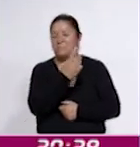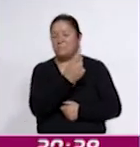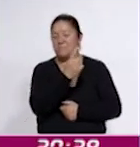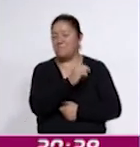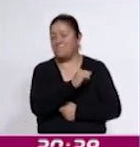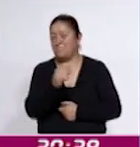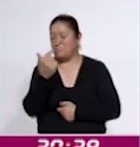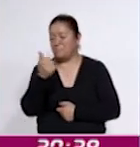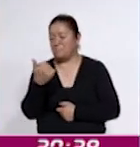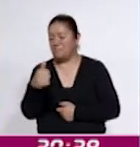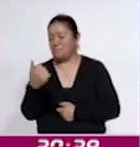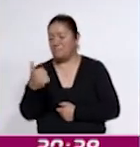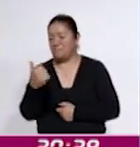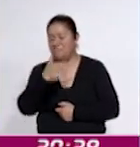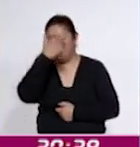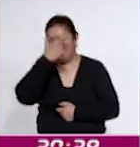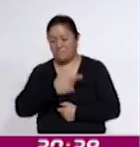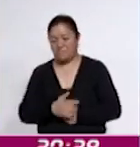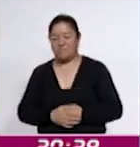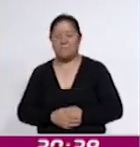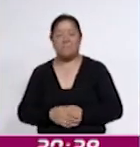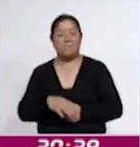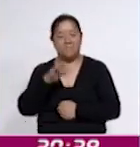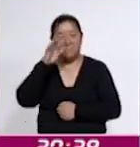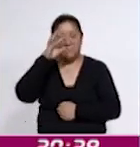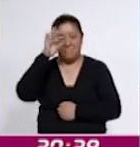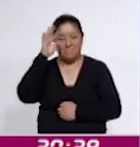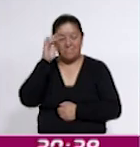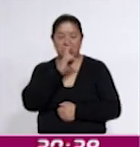horas. Para Corazen Noticias, Edith López.